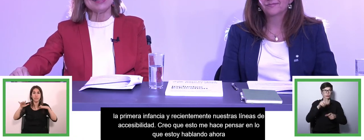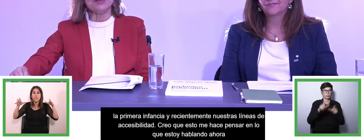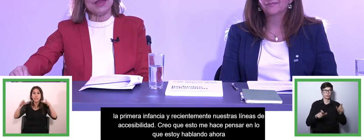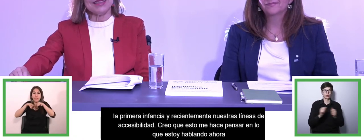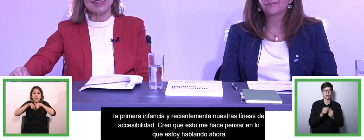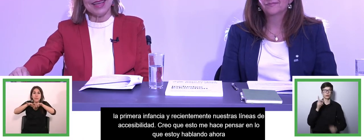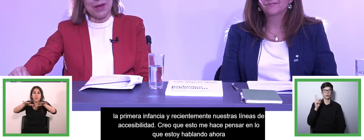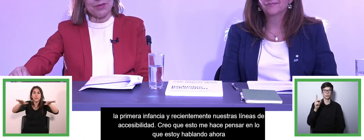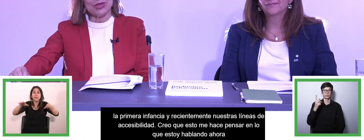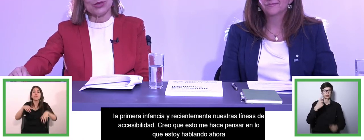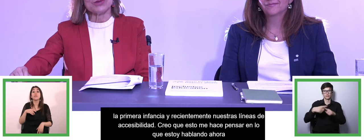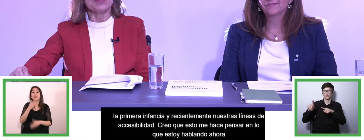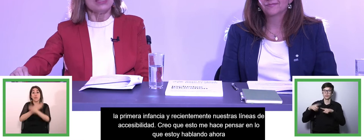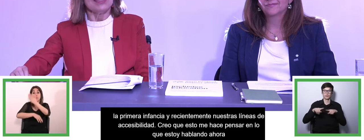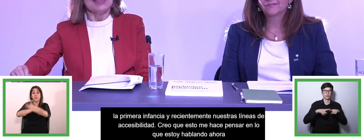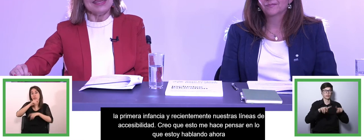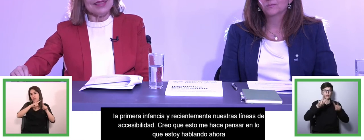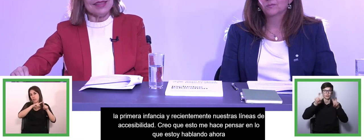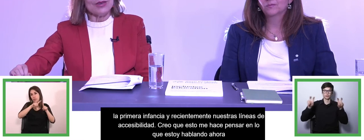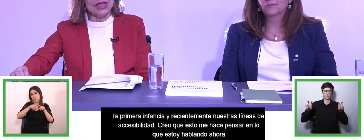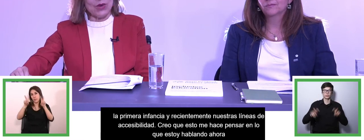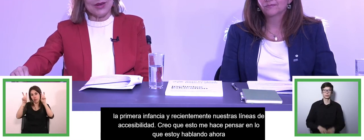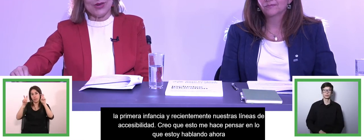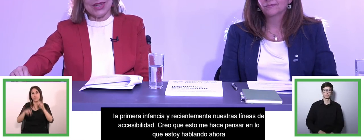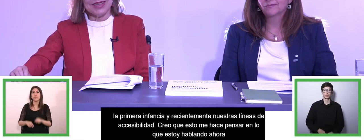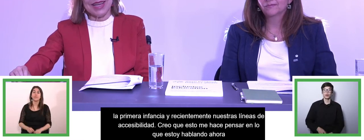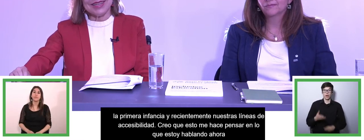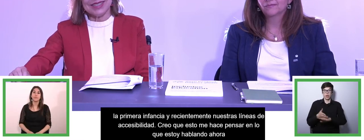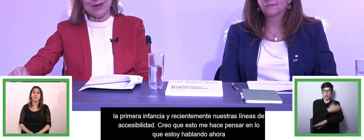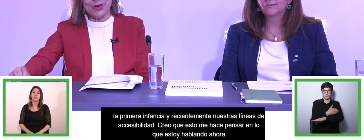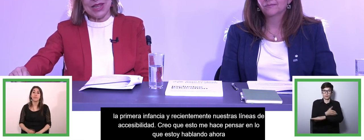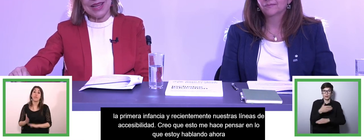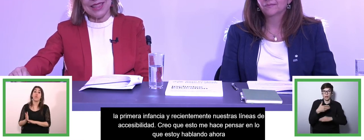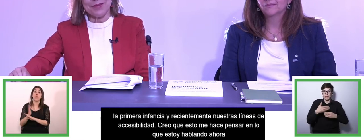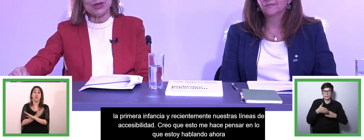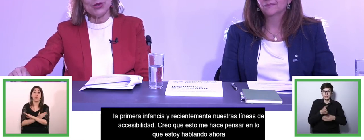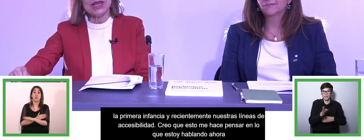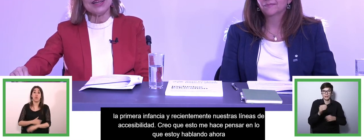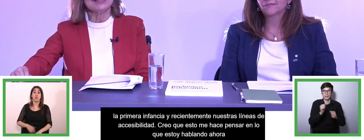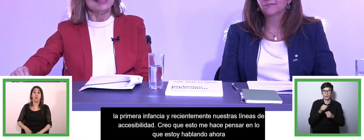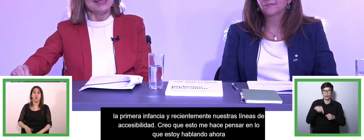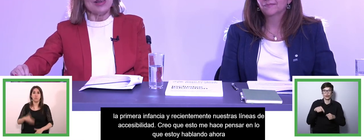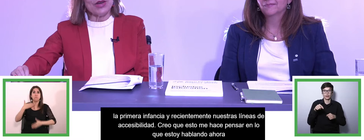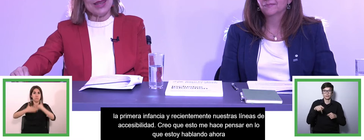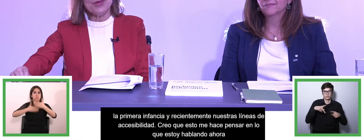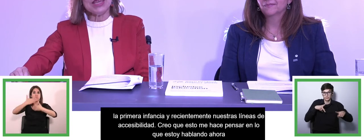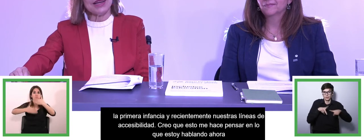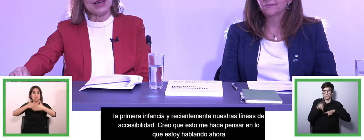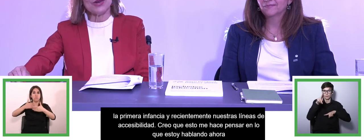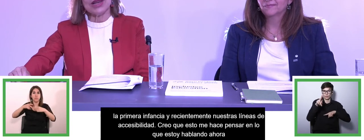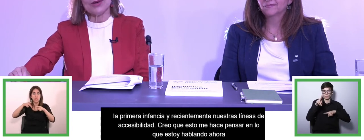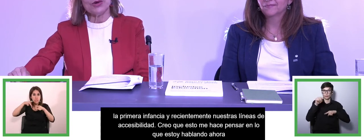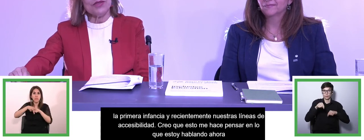en diferentes ámbitos. Y antes de continuar con esta ceremonia de apertura, los queremos